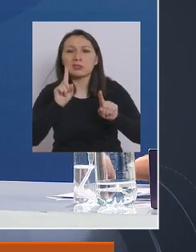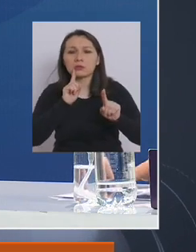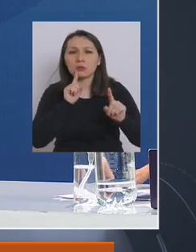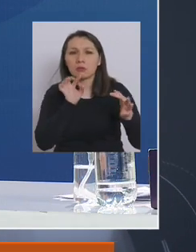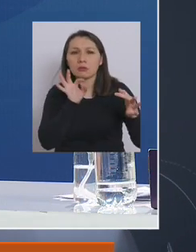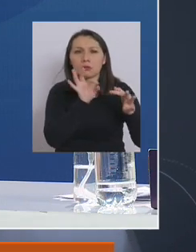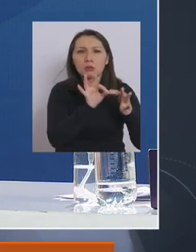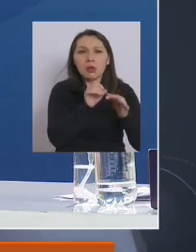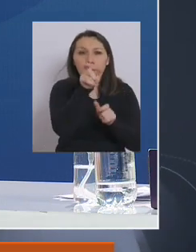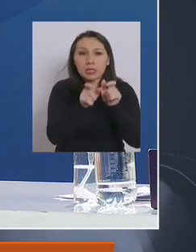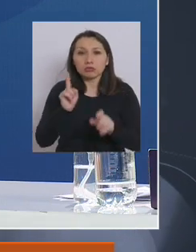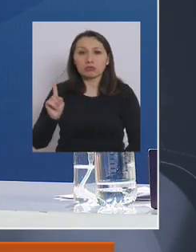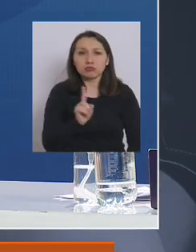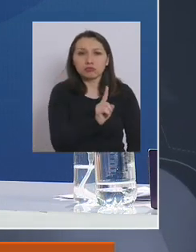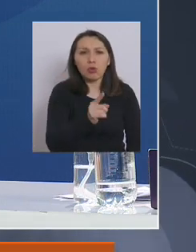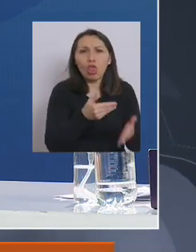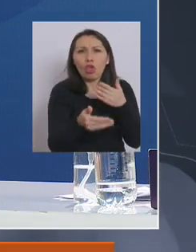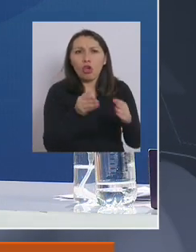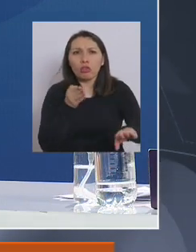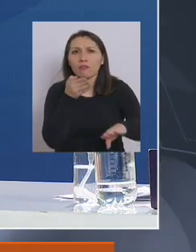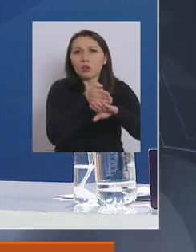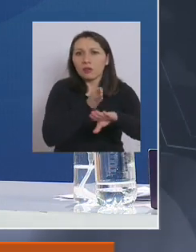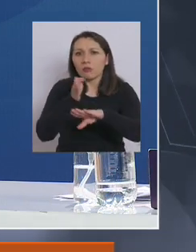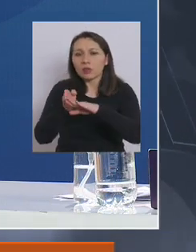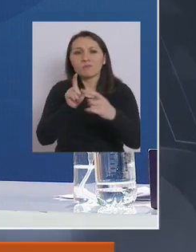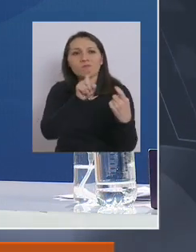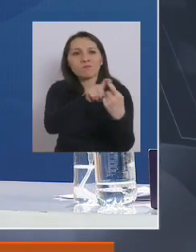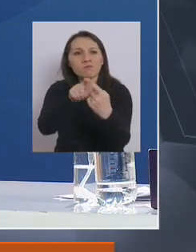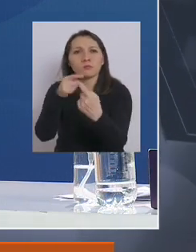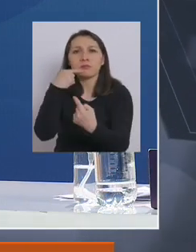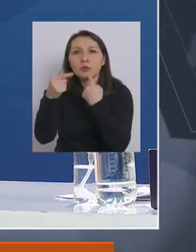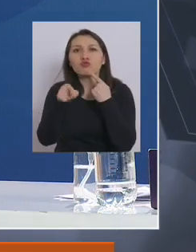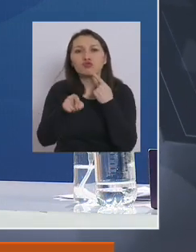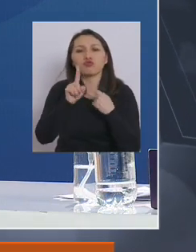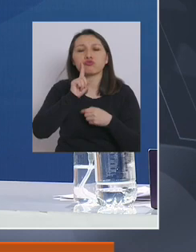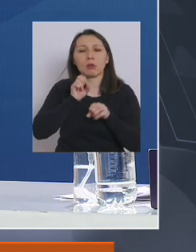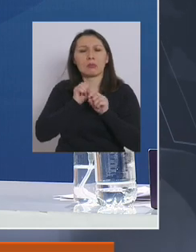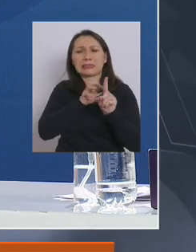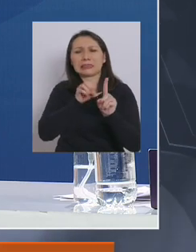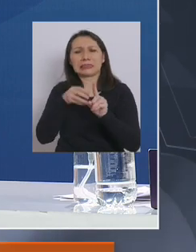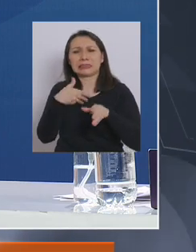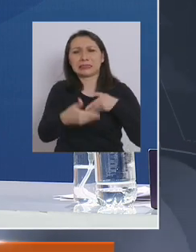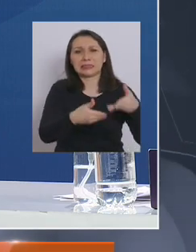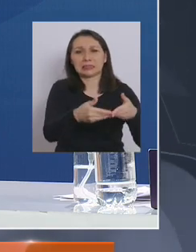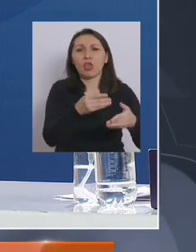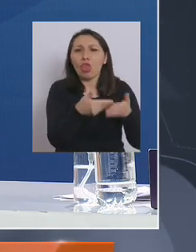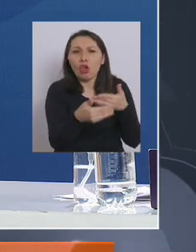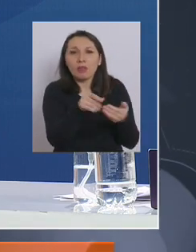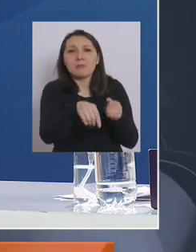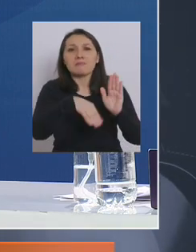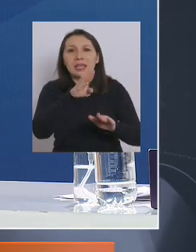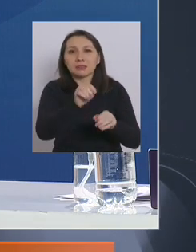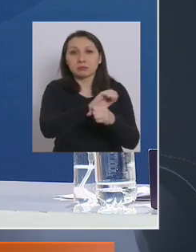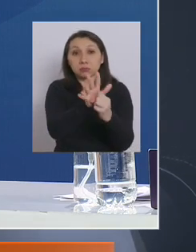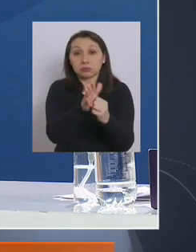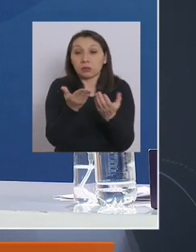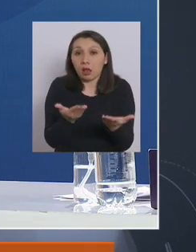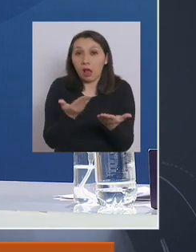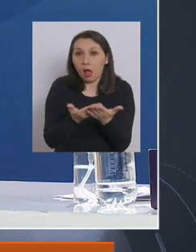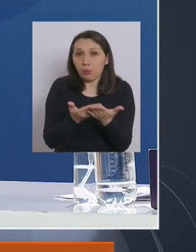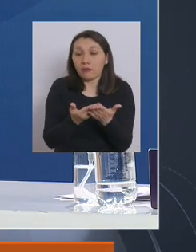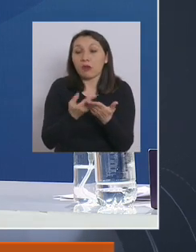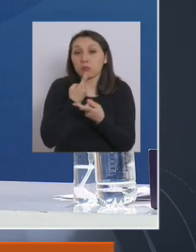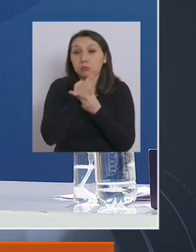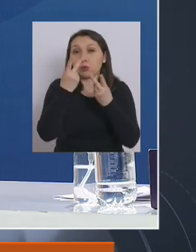relacionando la movilidad de las personas con los casos activos, la concentración de casos activos. Quiero aprovechar de anunciar